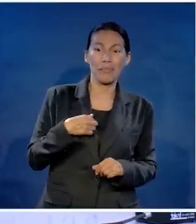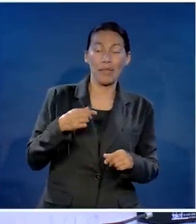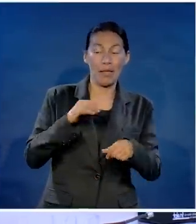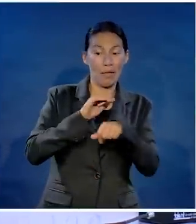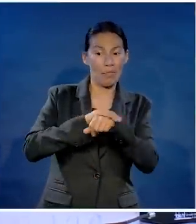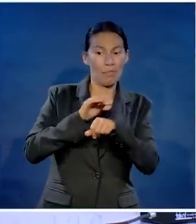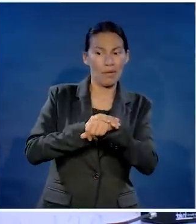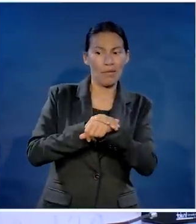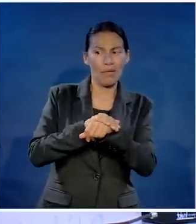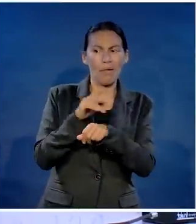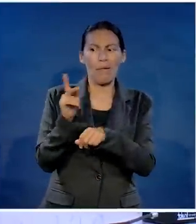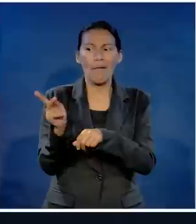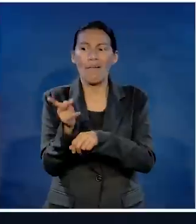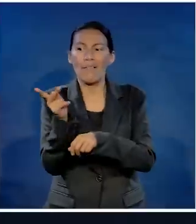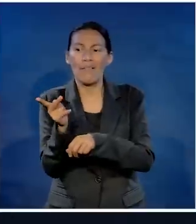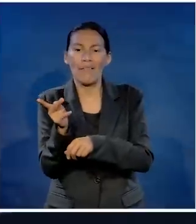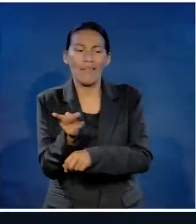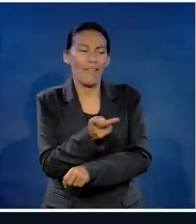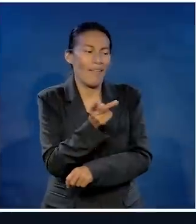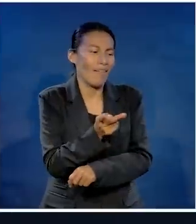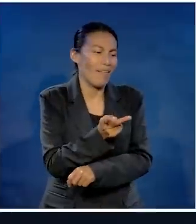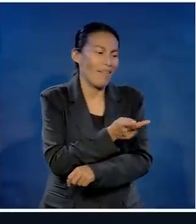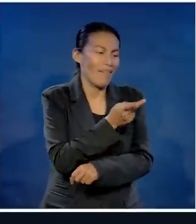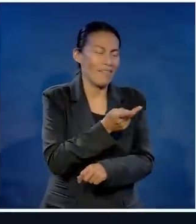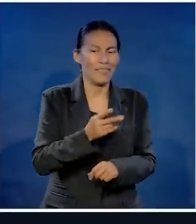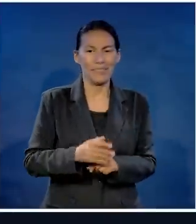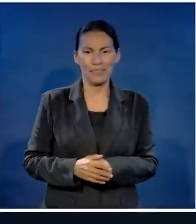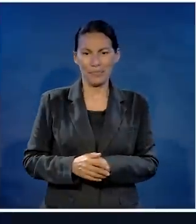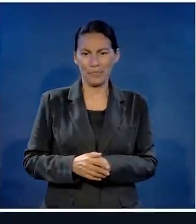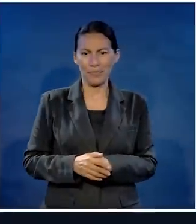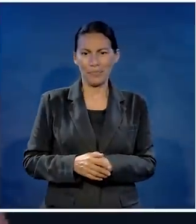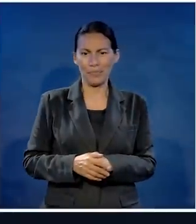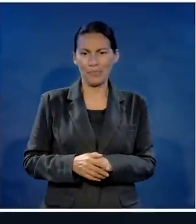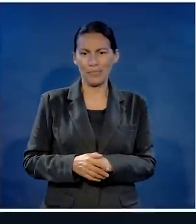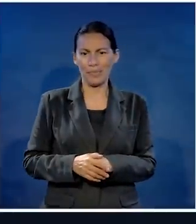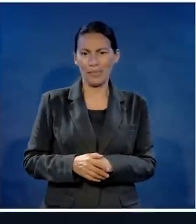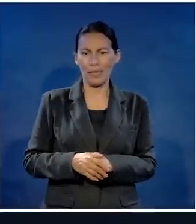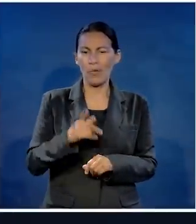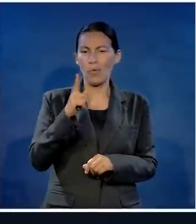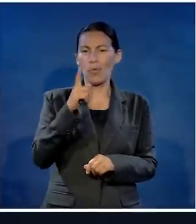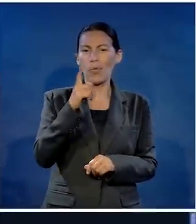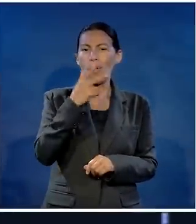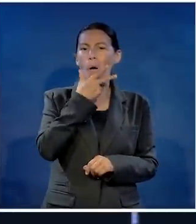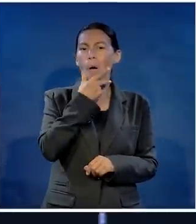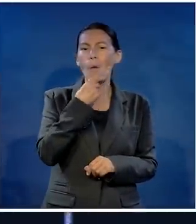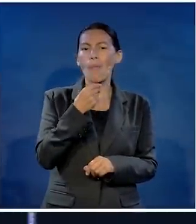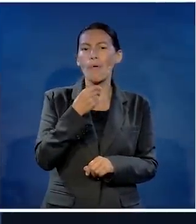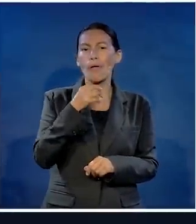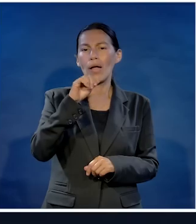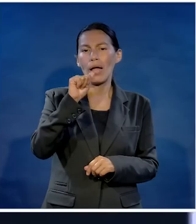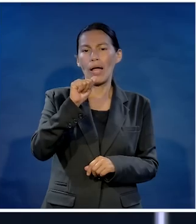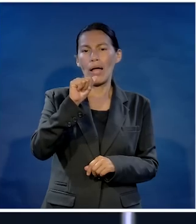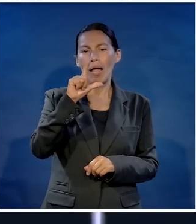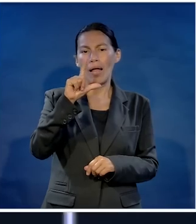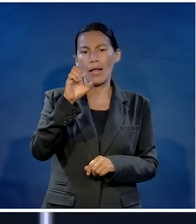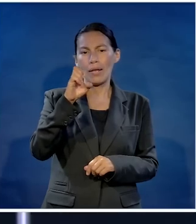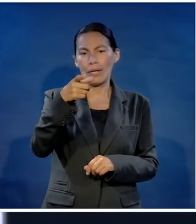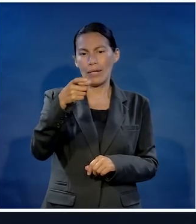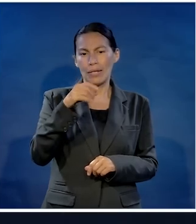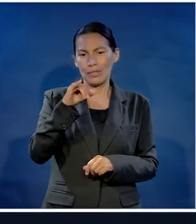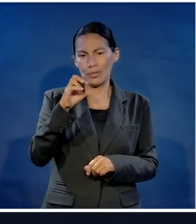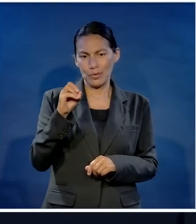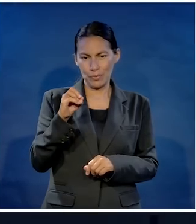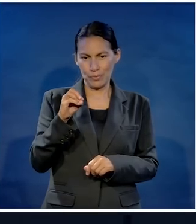entonces me asesoré con los más expertos o sea mis amigos me acuerdo que le dije a un muchacho que se llama